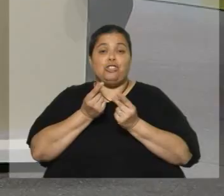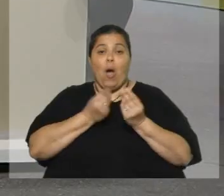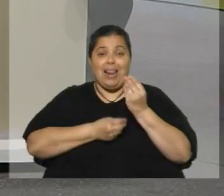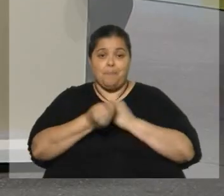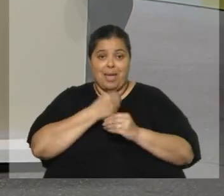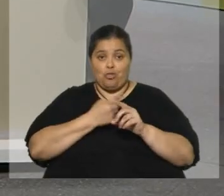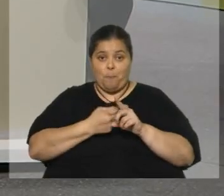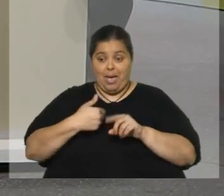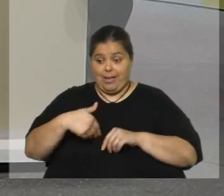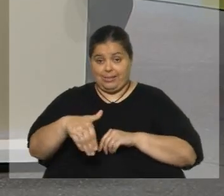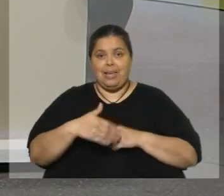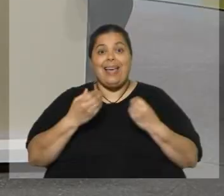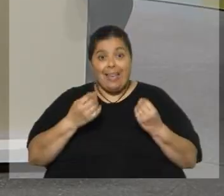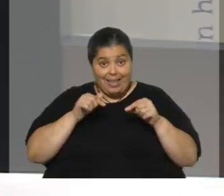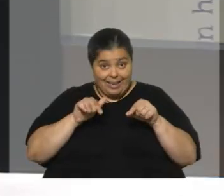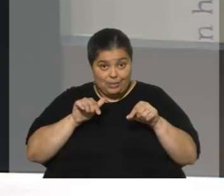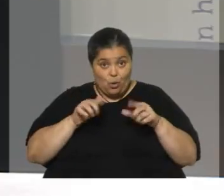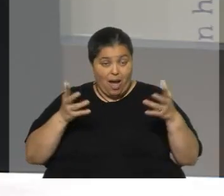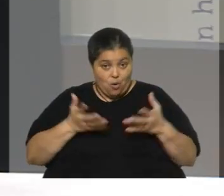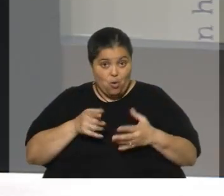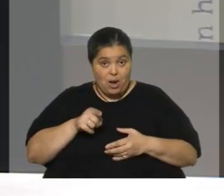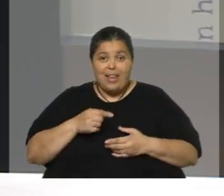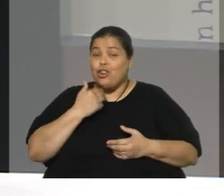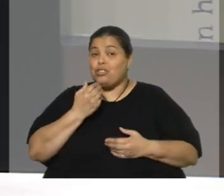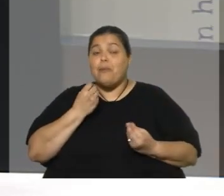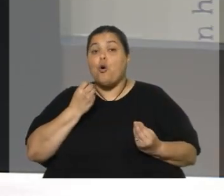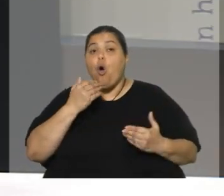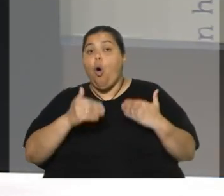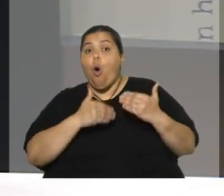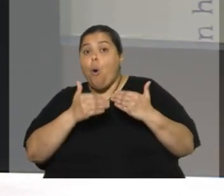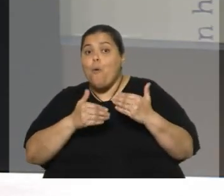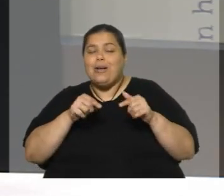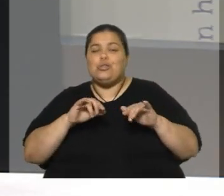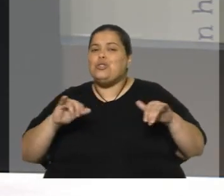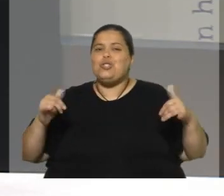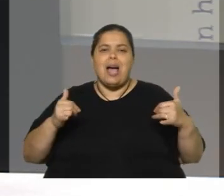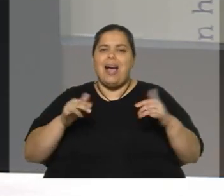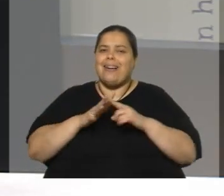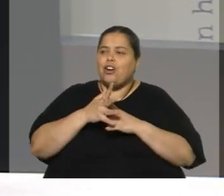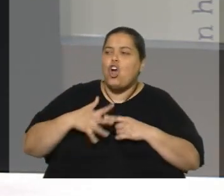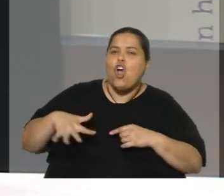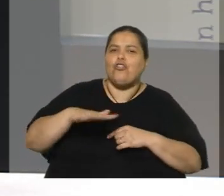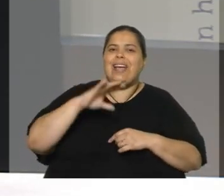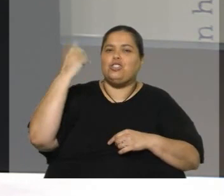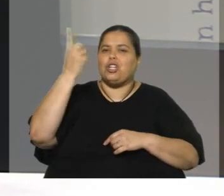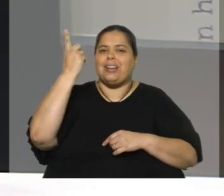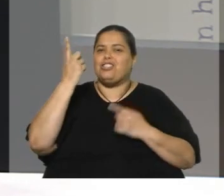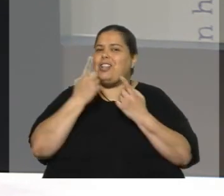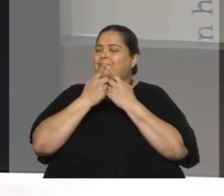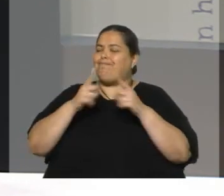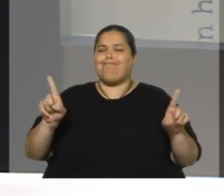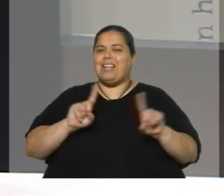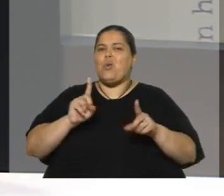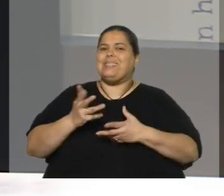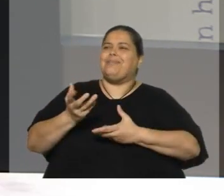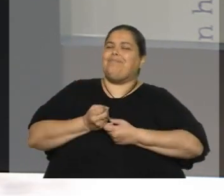Ese paquete que hoy tenemos y que no sabemos cómo va a seguir ya determina un contexto externo mucho menos favorable hasta, dirá